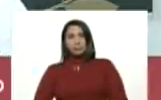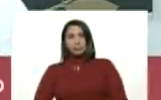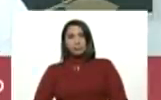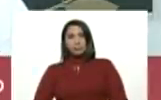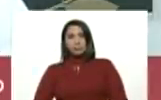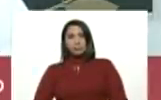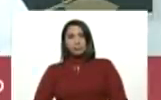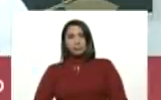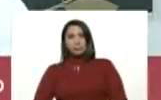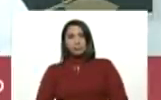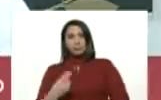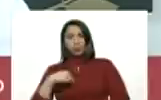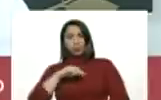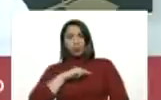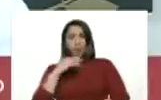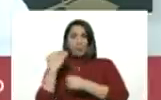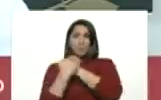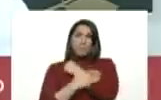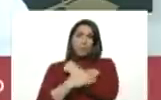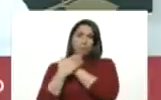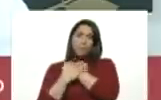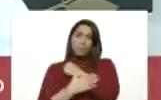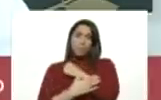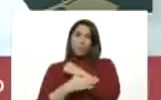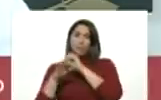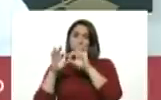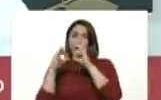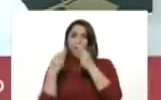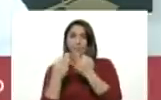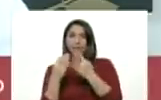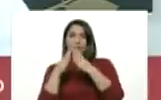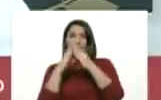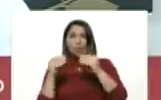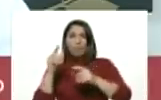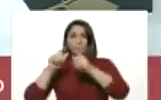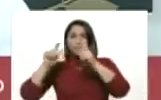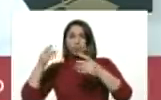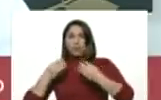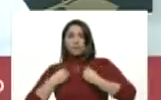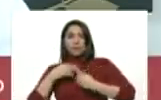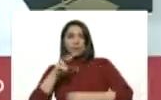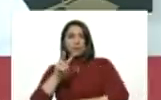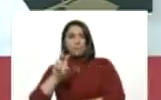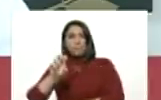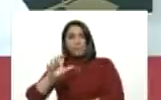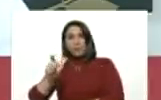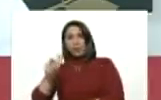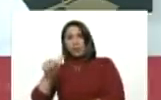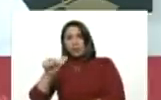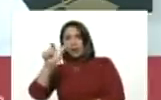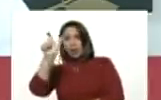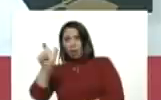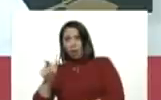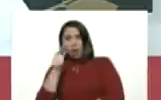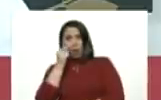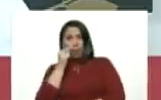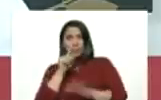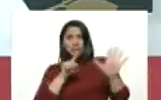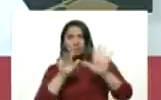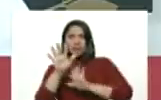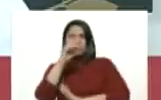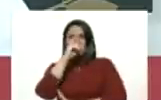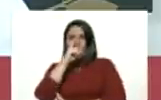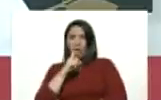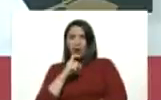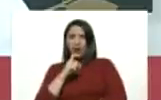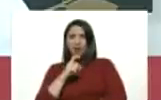Nuestras condolencias a su familia y a todos los parroquianos de la Vega. Señor de 65 años con